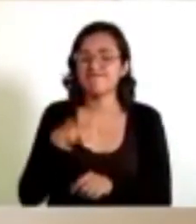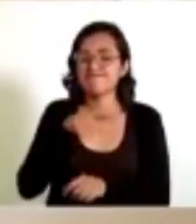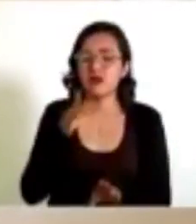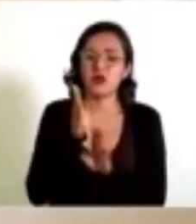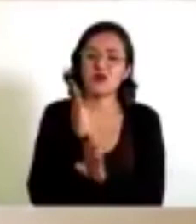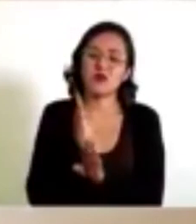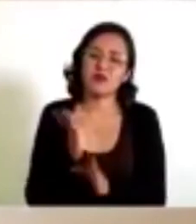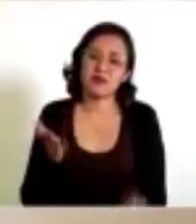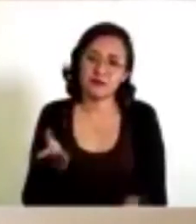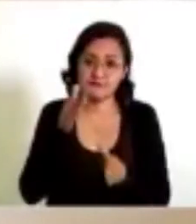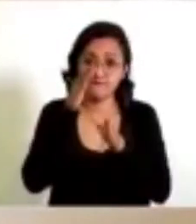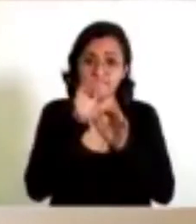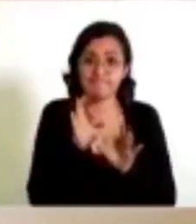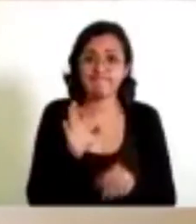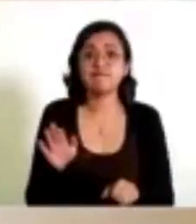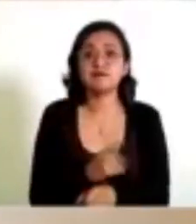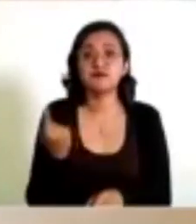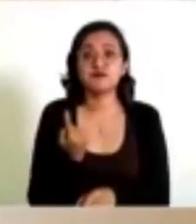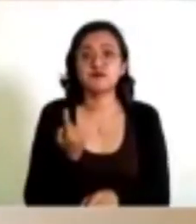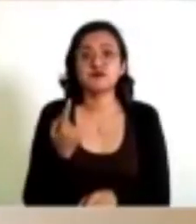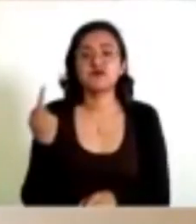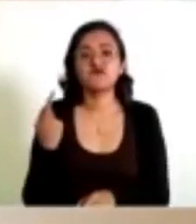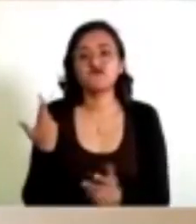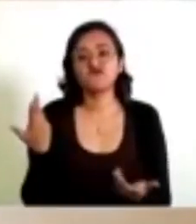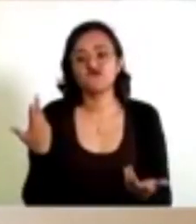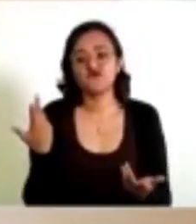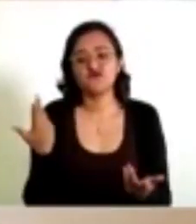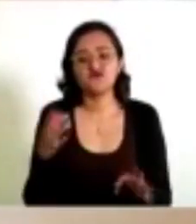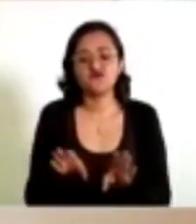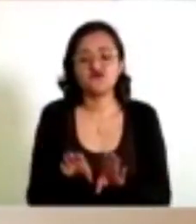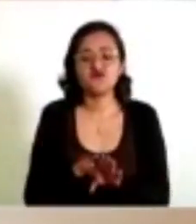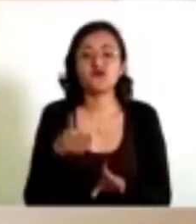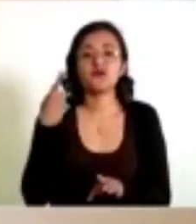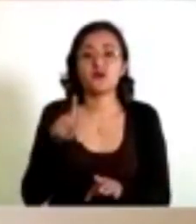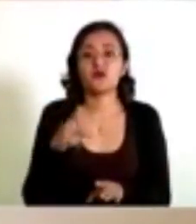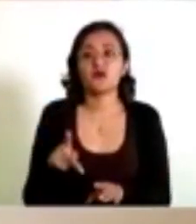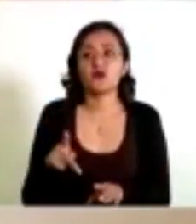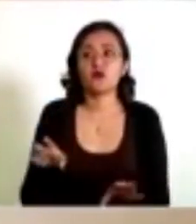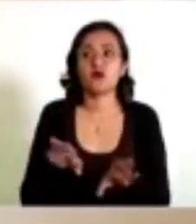¿De acuerdo? Porque son aparentemente de la concesionaria de operación.